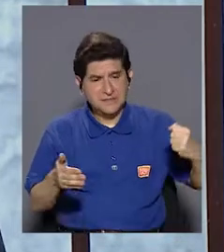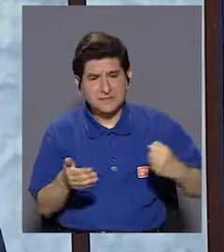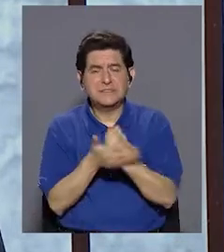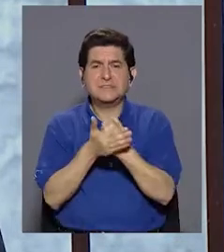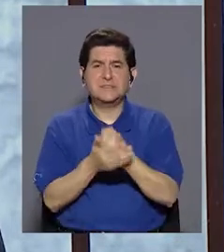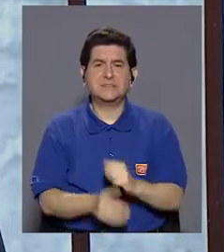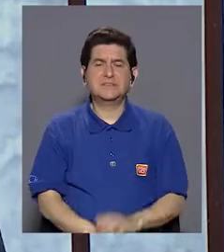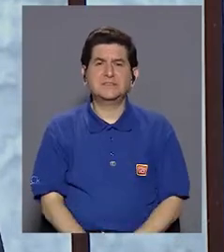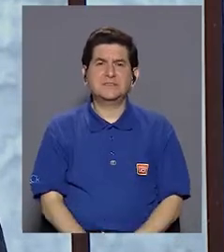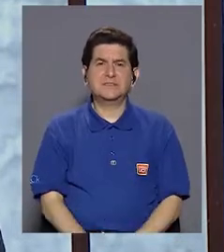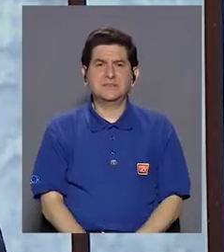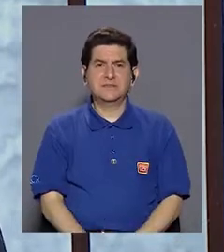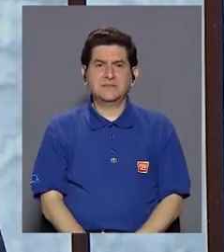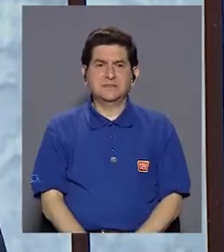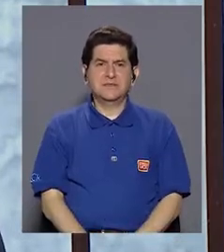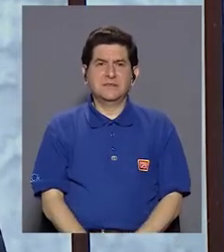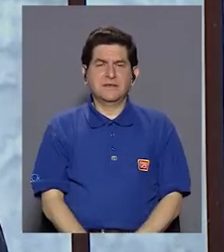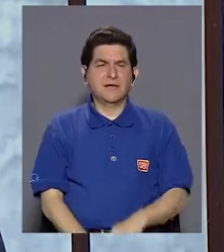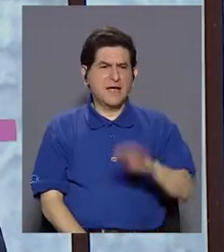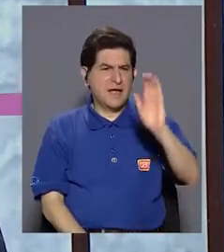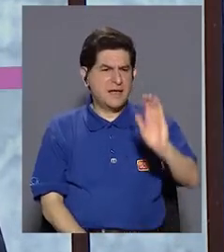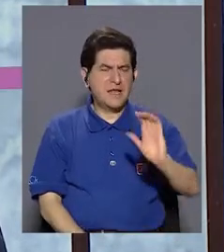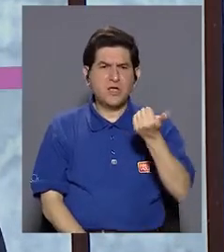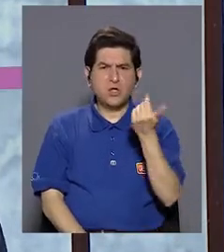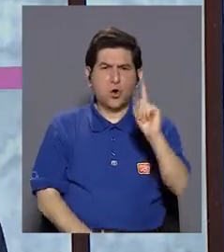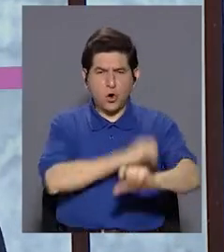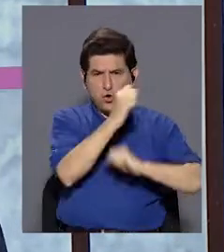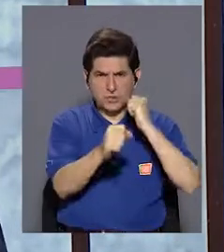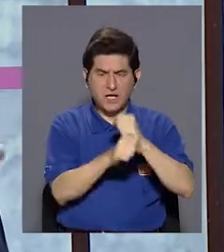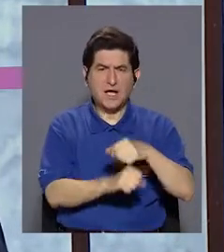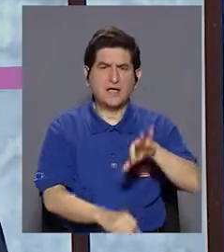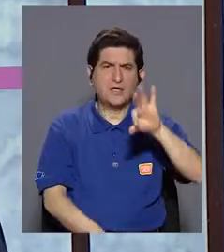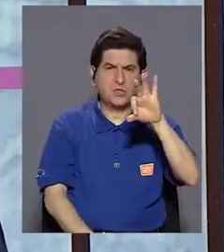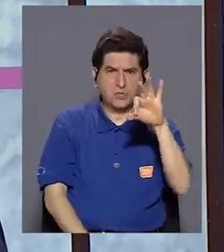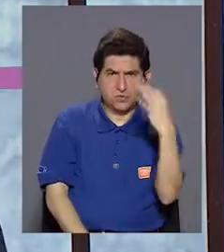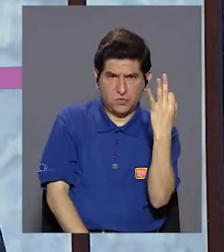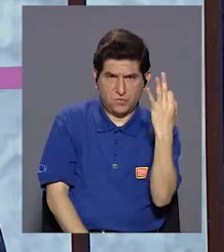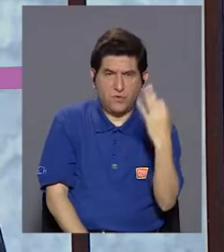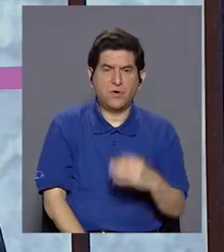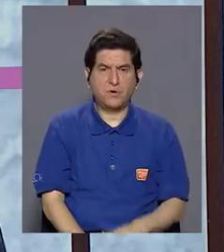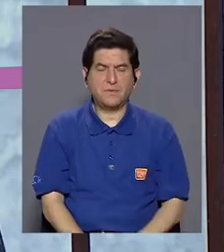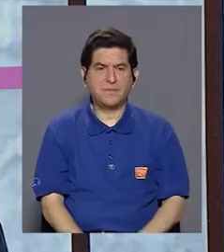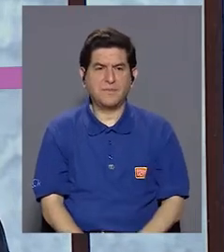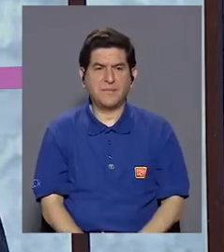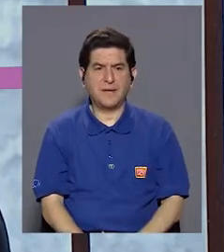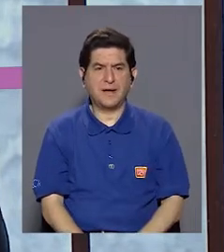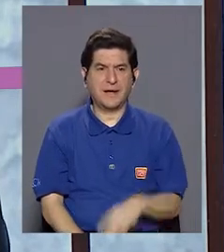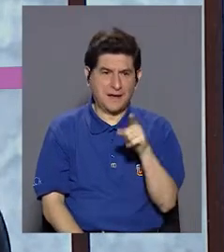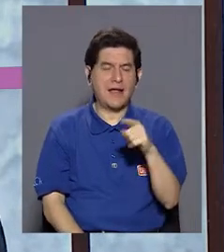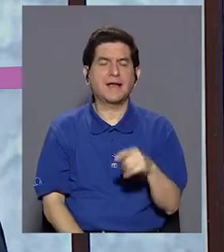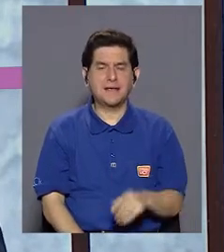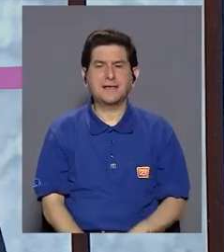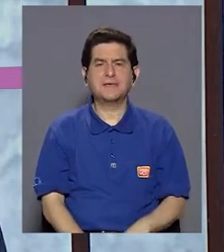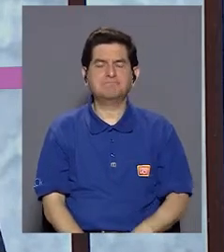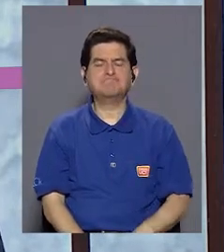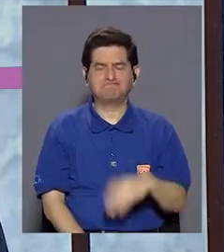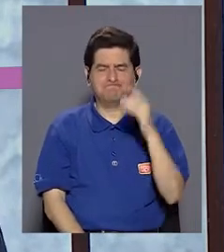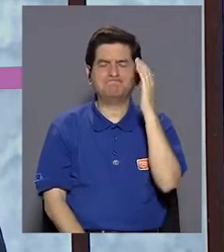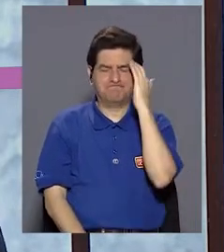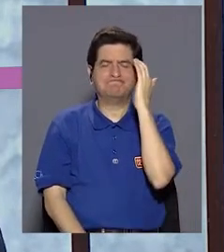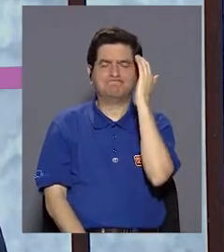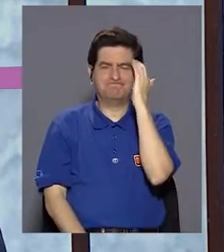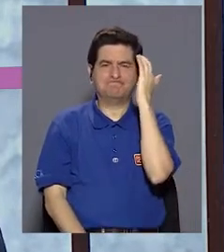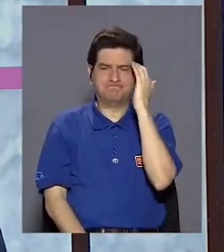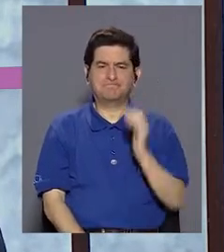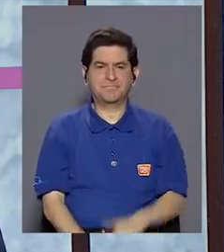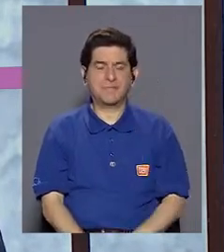Lamentablemente, una de un niño de 11 años que lo hizo de manera concebida por sí mismo, o sea,